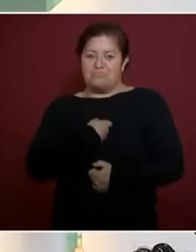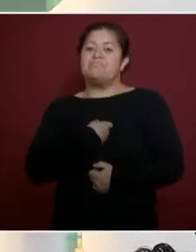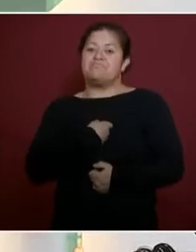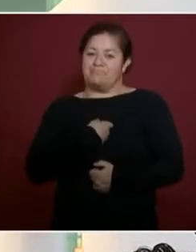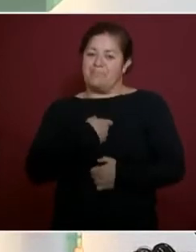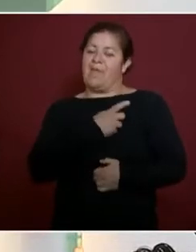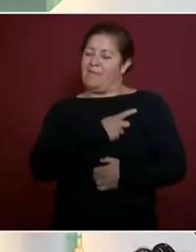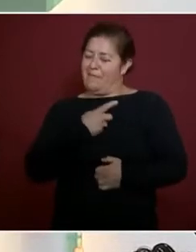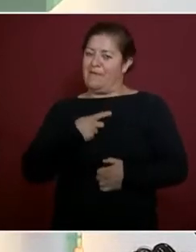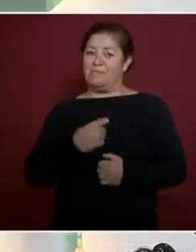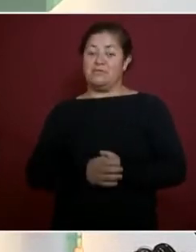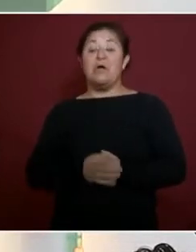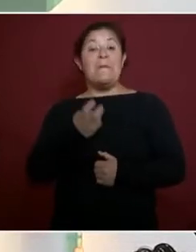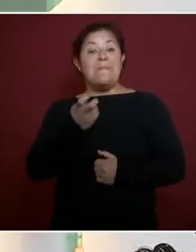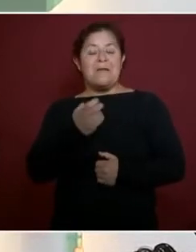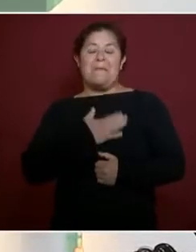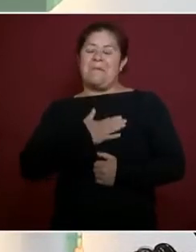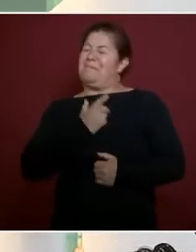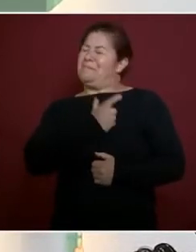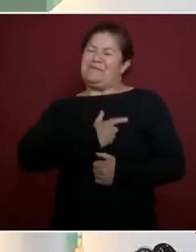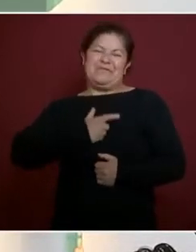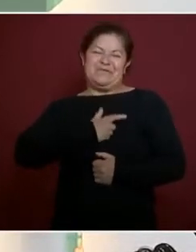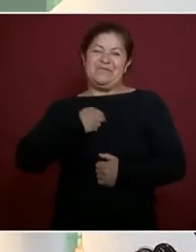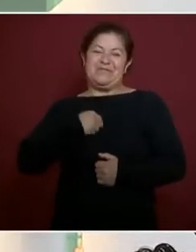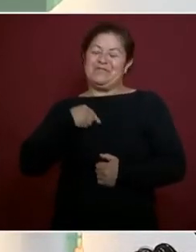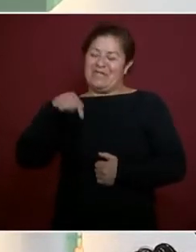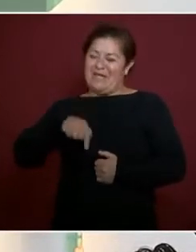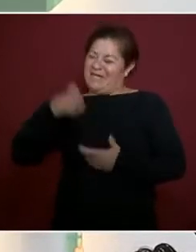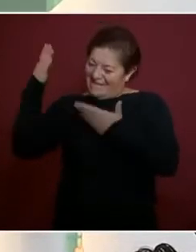Por eso me da mucho gusto estar aquí con ustedes.